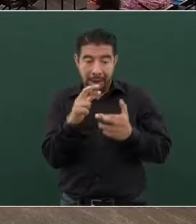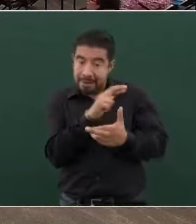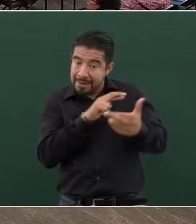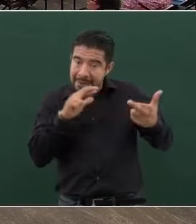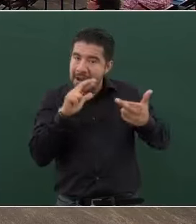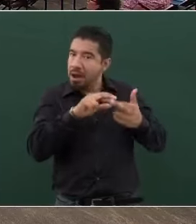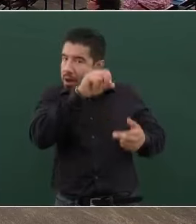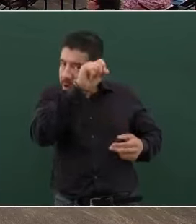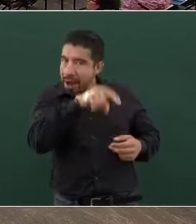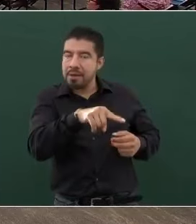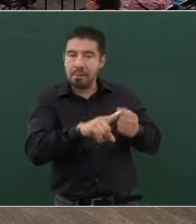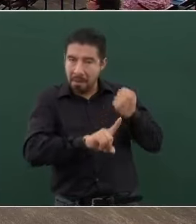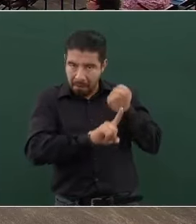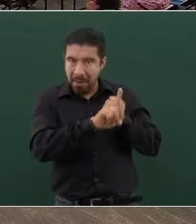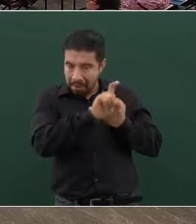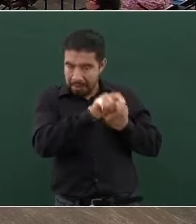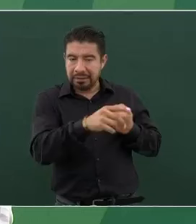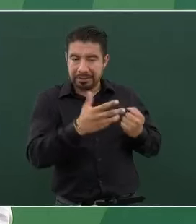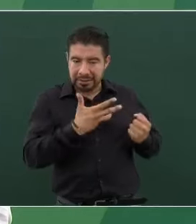afortunadamente.